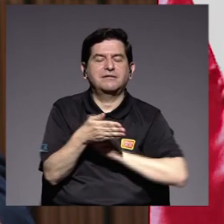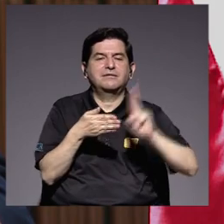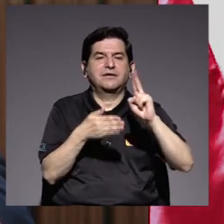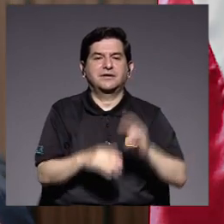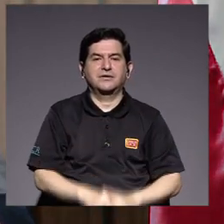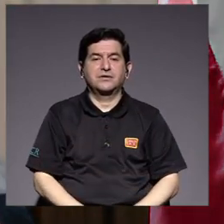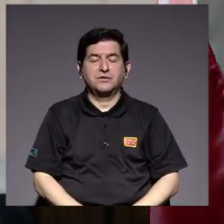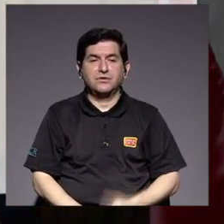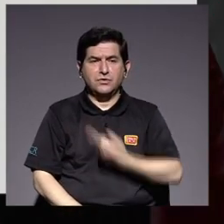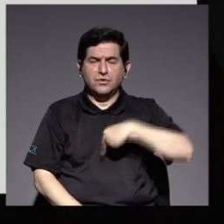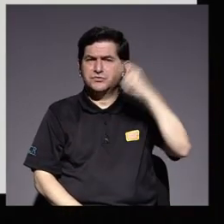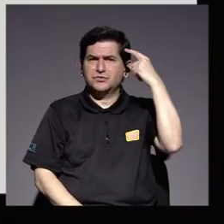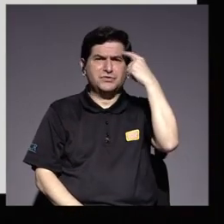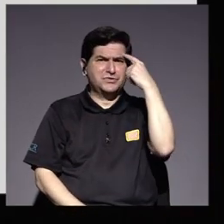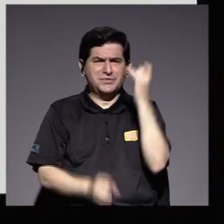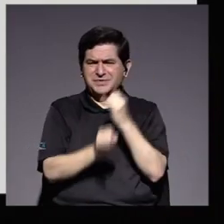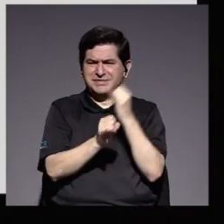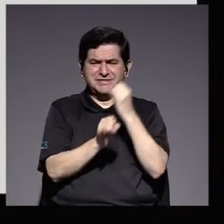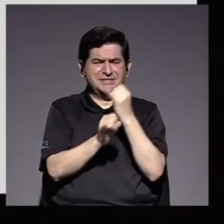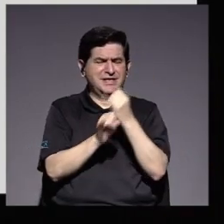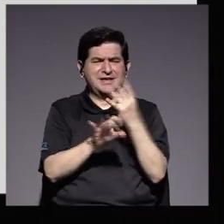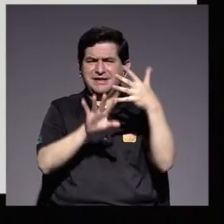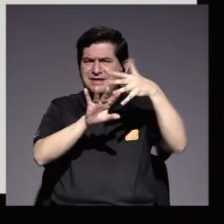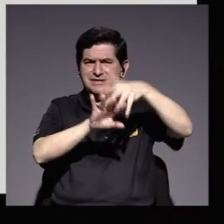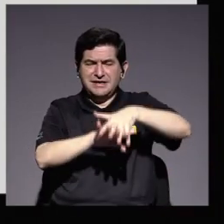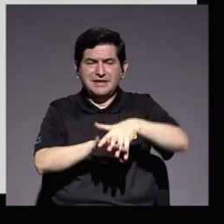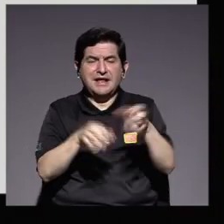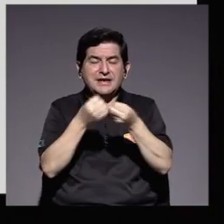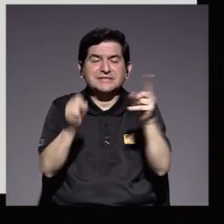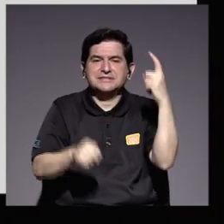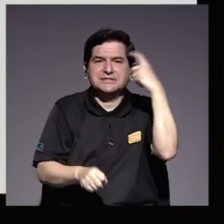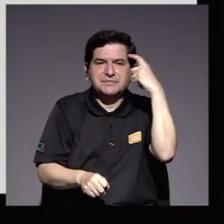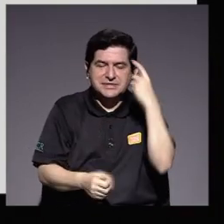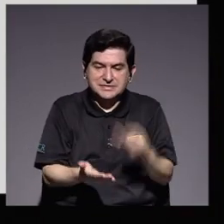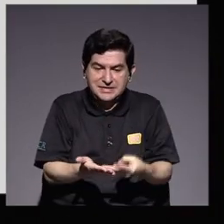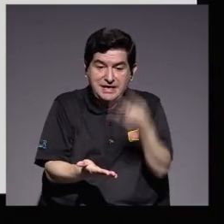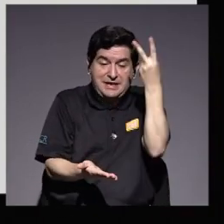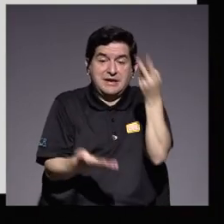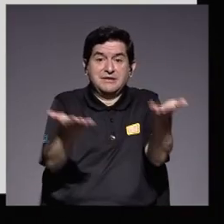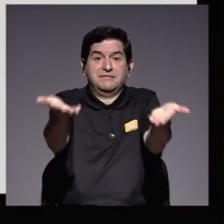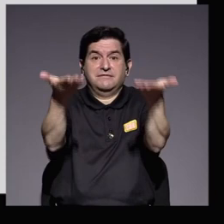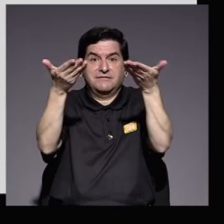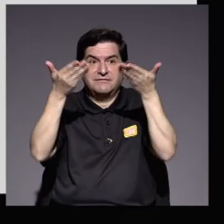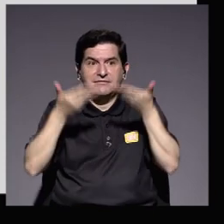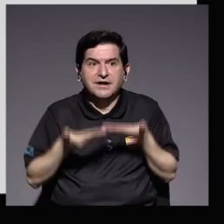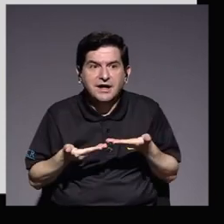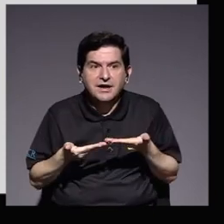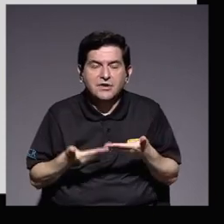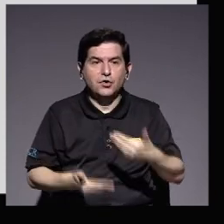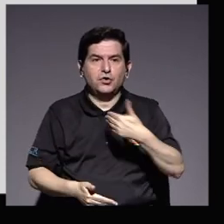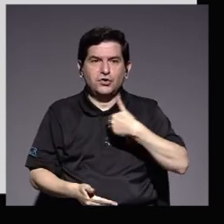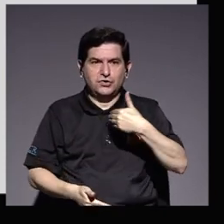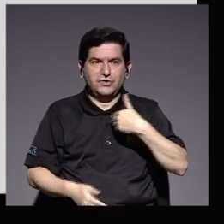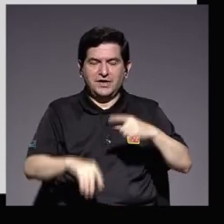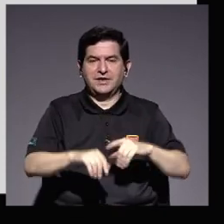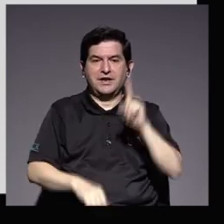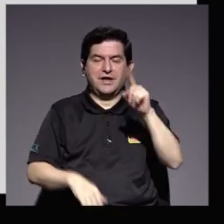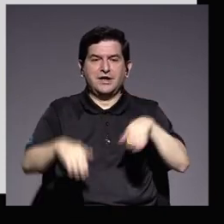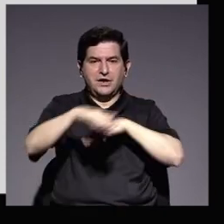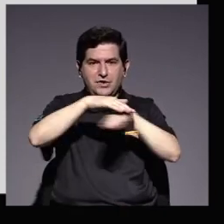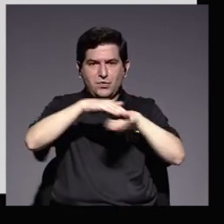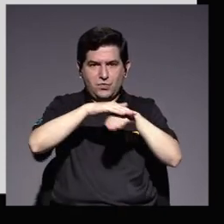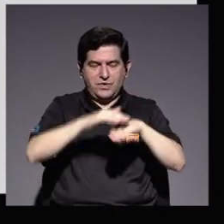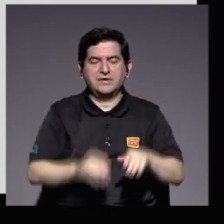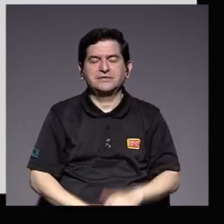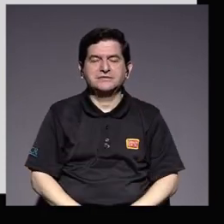no nos concebimos como institución integral si no pensamos en la riqueza que nos ha brindado contar con una sede o un